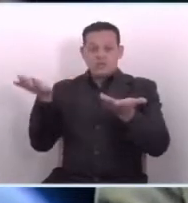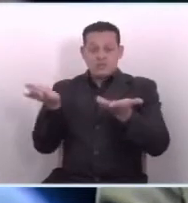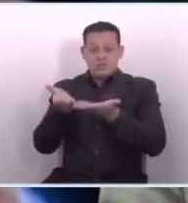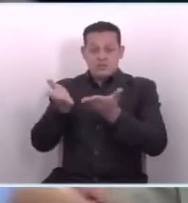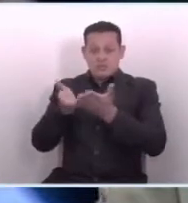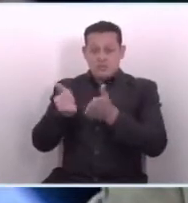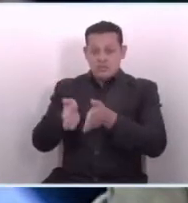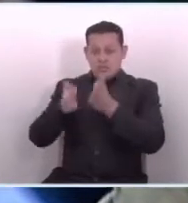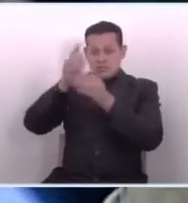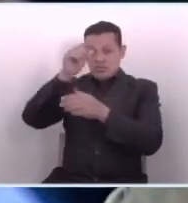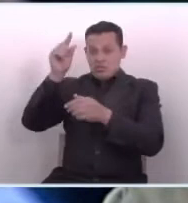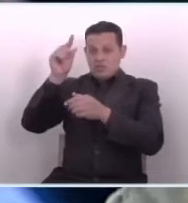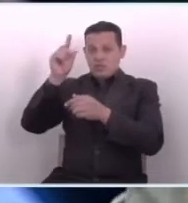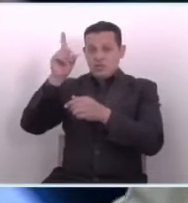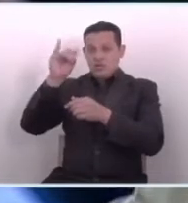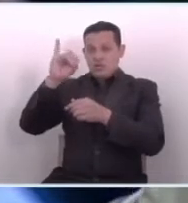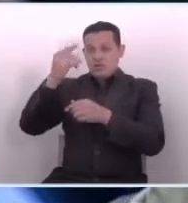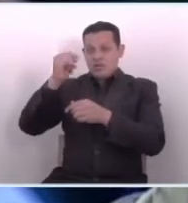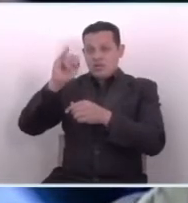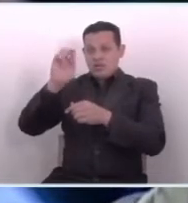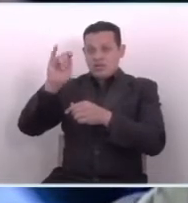institución, esta dirección.